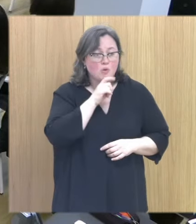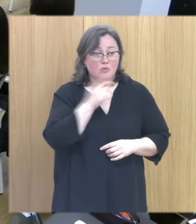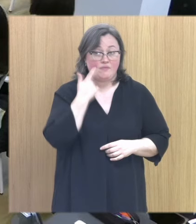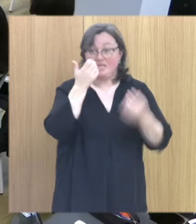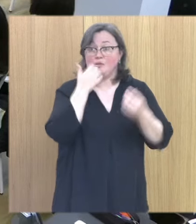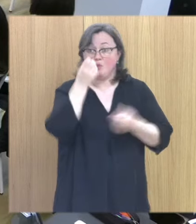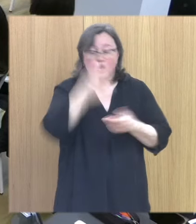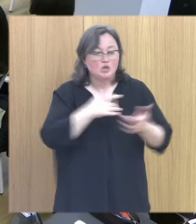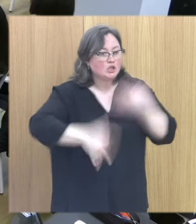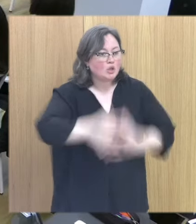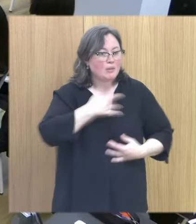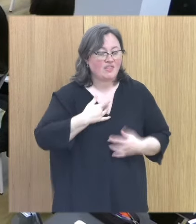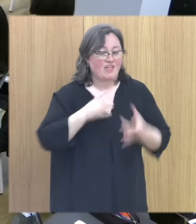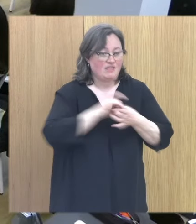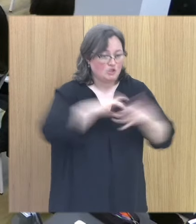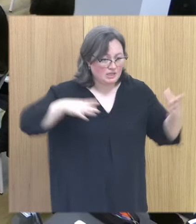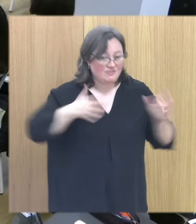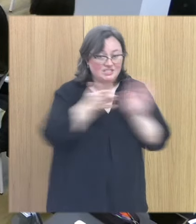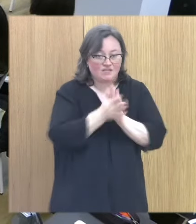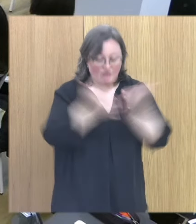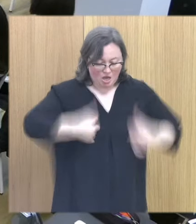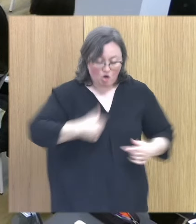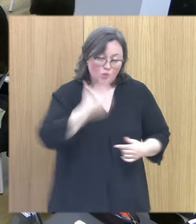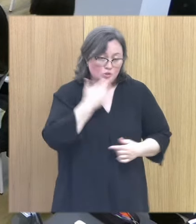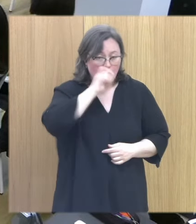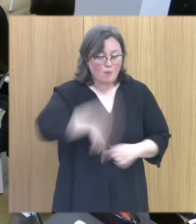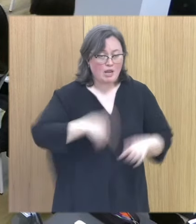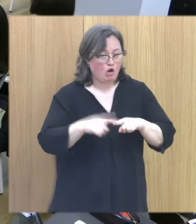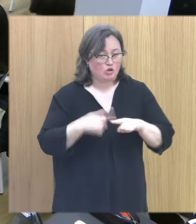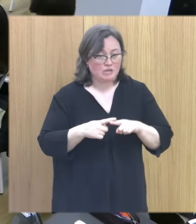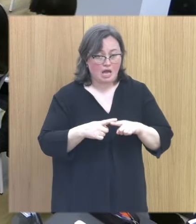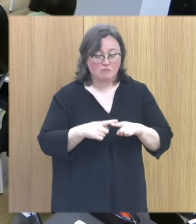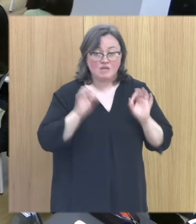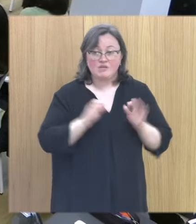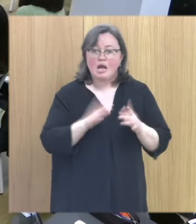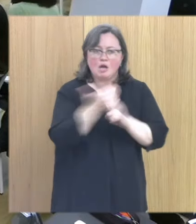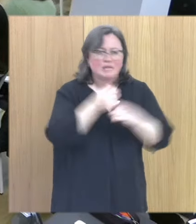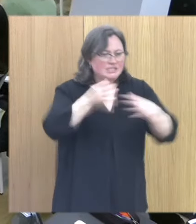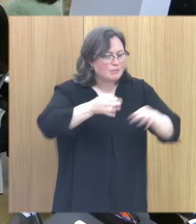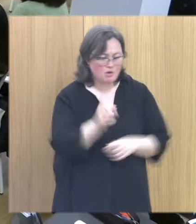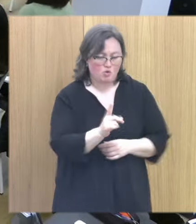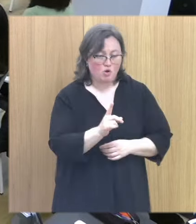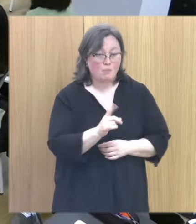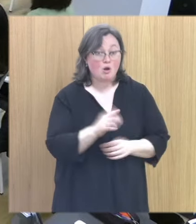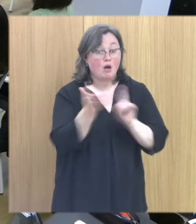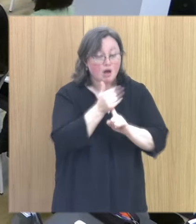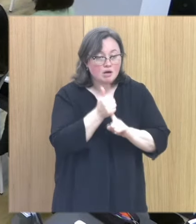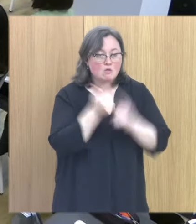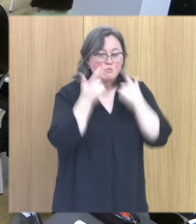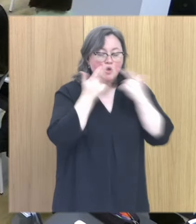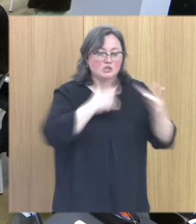por un lado la sintomatología disociativa que es la cosificación y la instrumentalización sexual que no siempre os la vais a encontrar pero cuando os la encontréis es